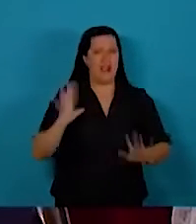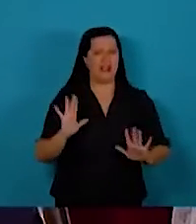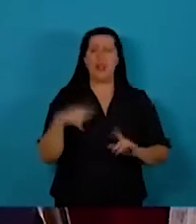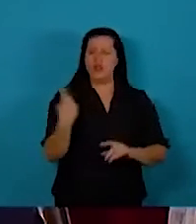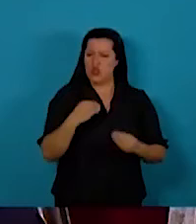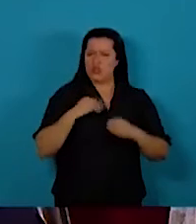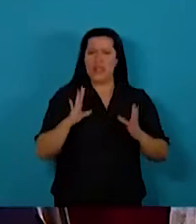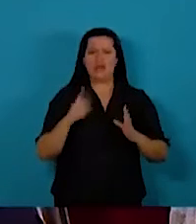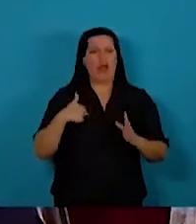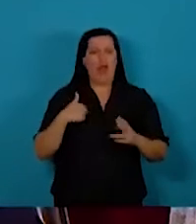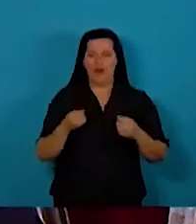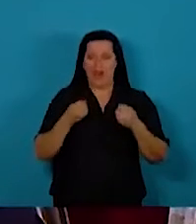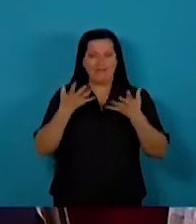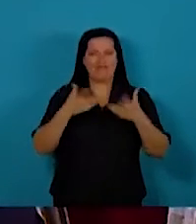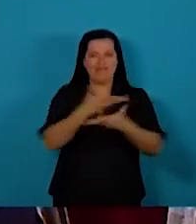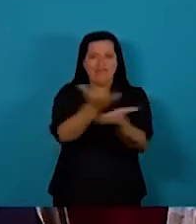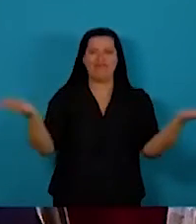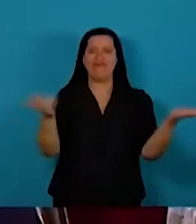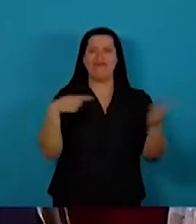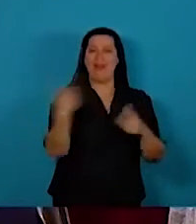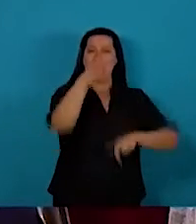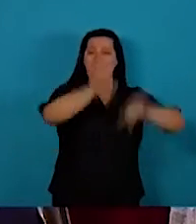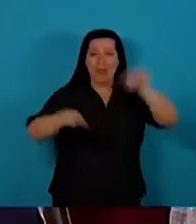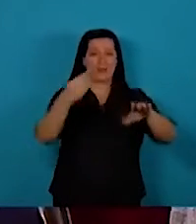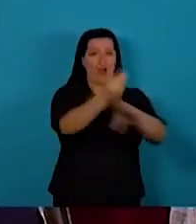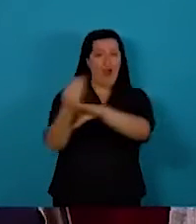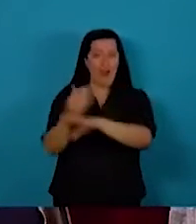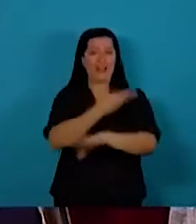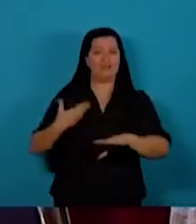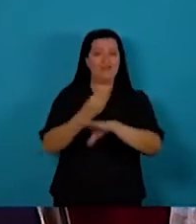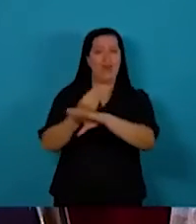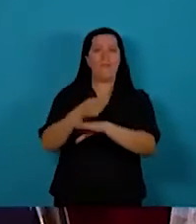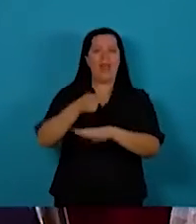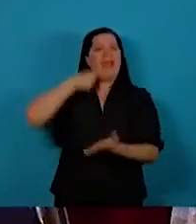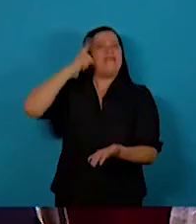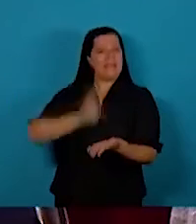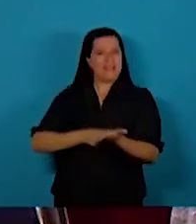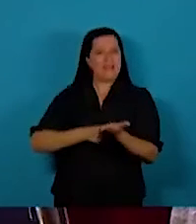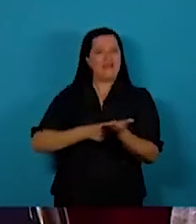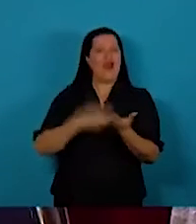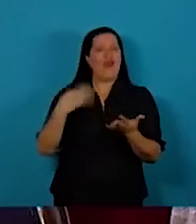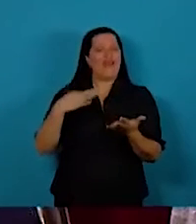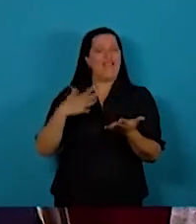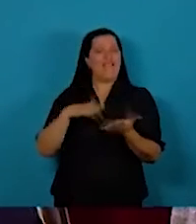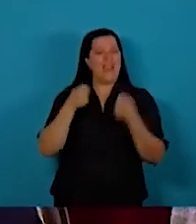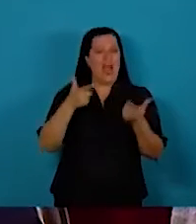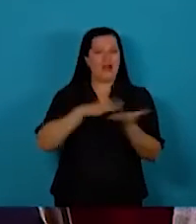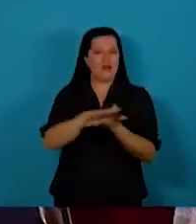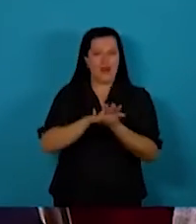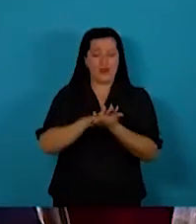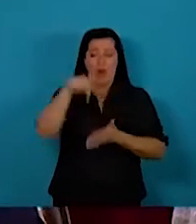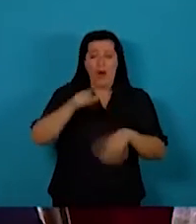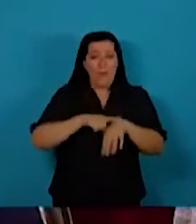siento que expreso a una generación que llega en esta hora al poder para tomar la decisión de saldarlas. En